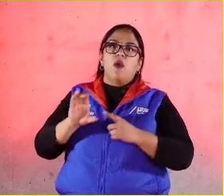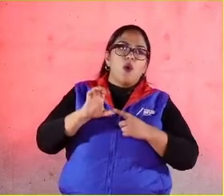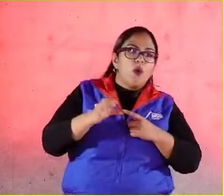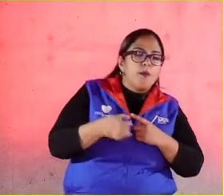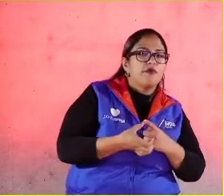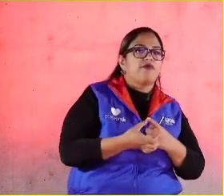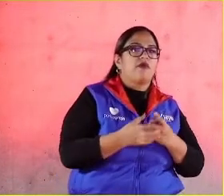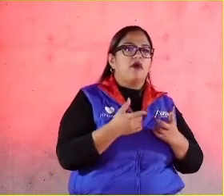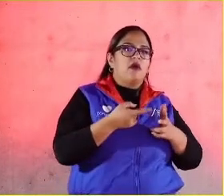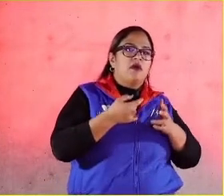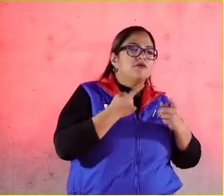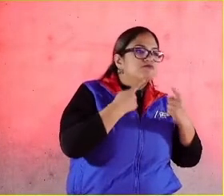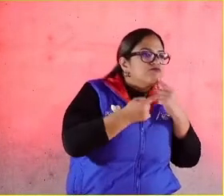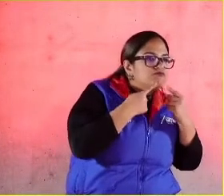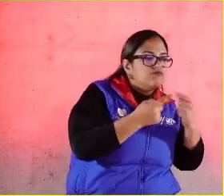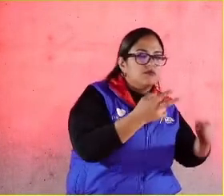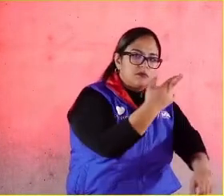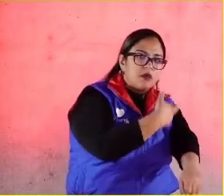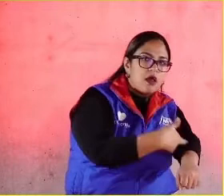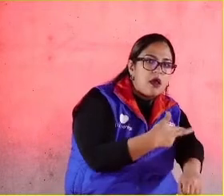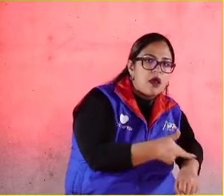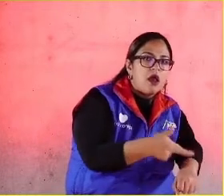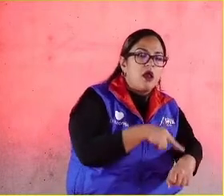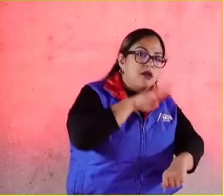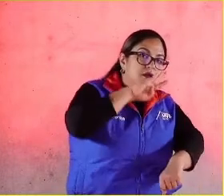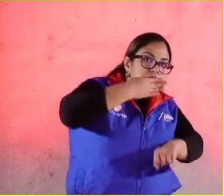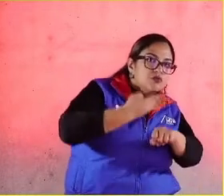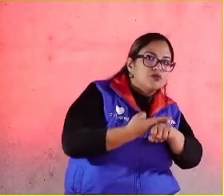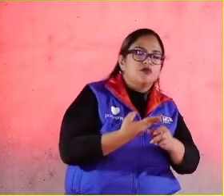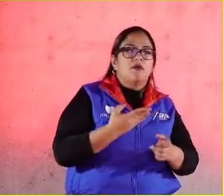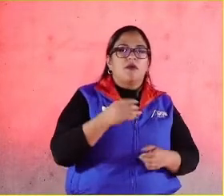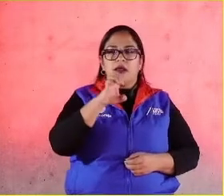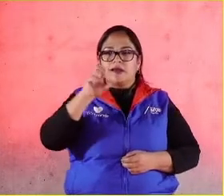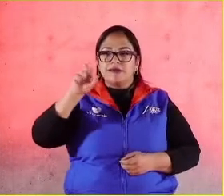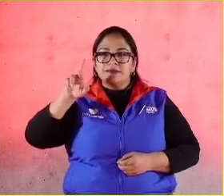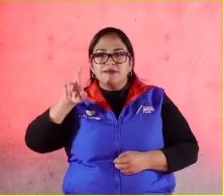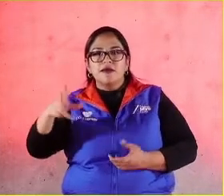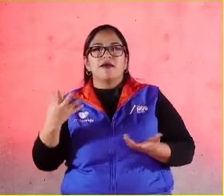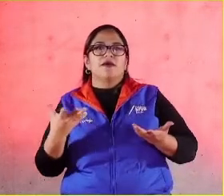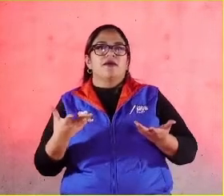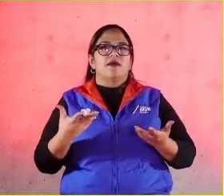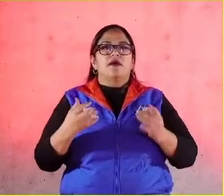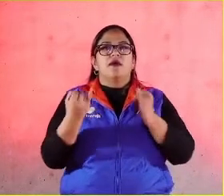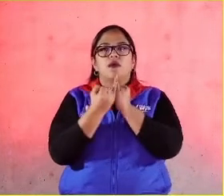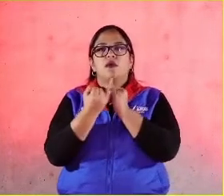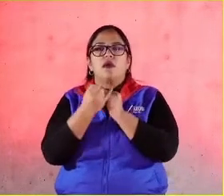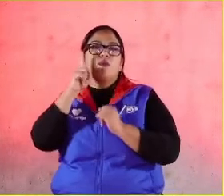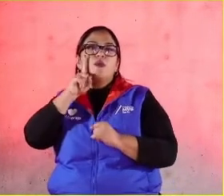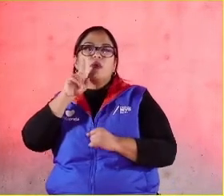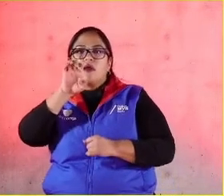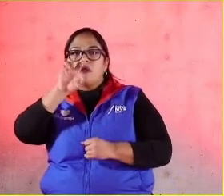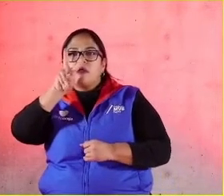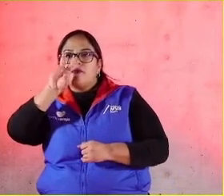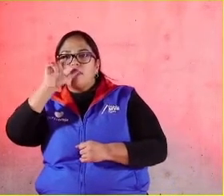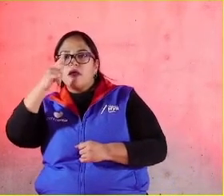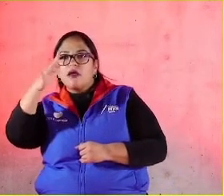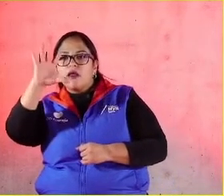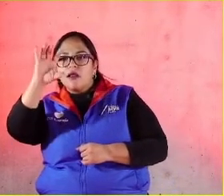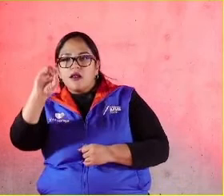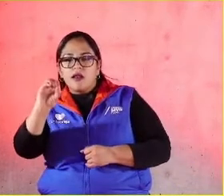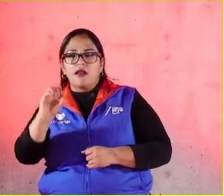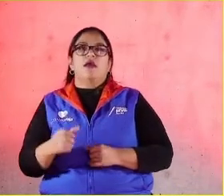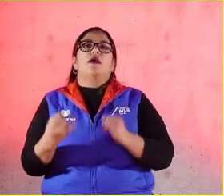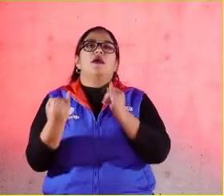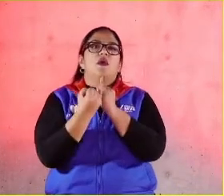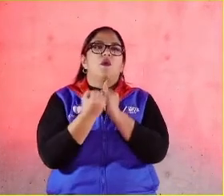ejecutivo, desde el comité de responsabilidad social empresarial del CEMEFI y a Evangelina. Bueno, y además decir que José Ignacio